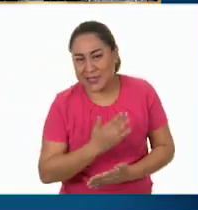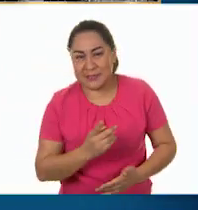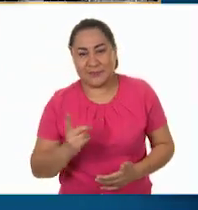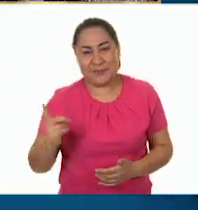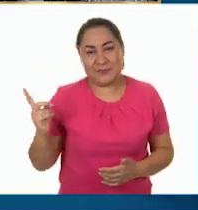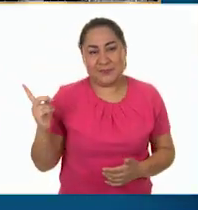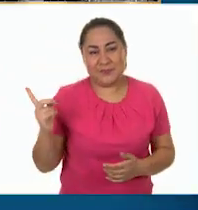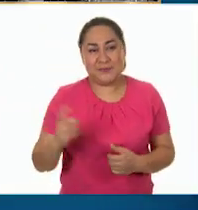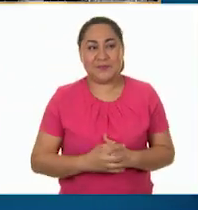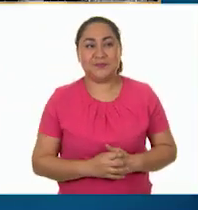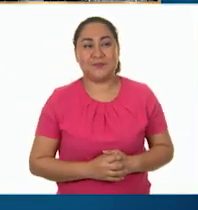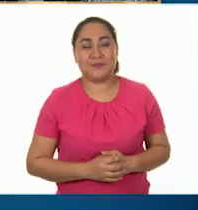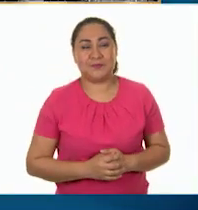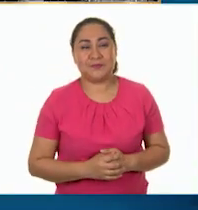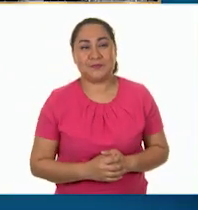ver,